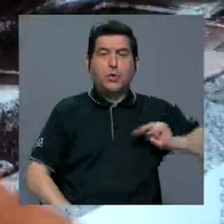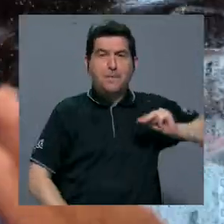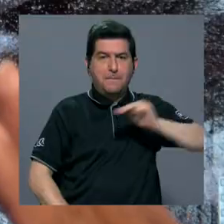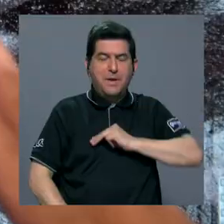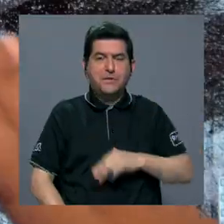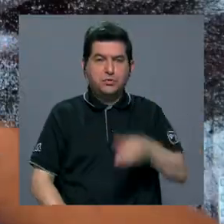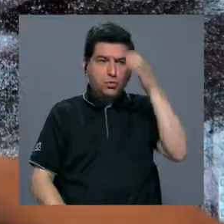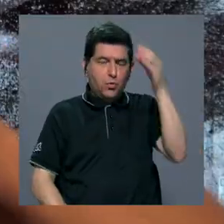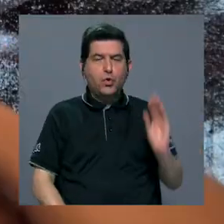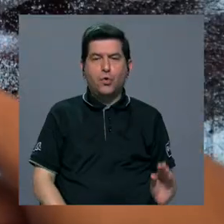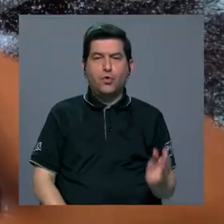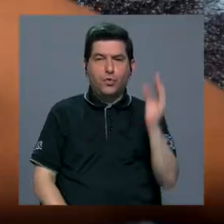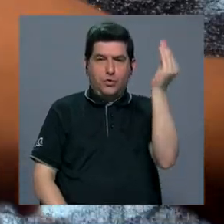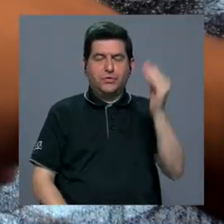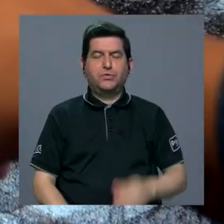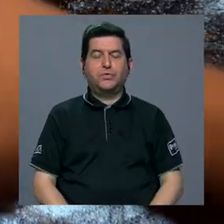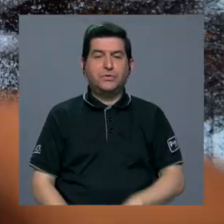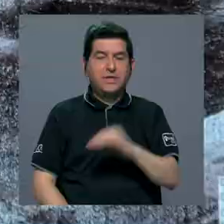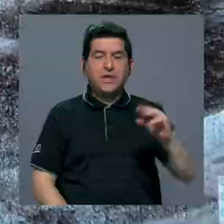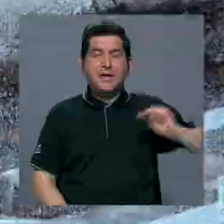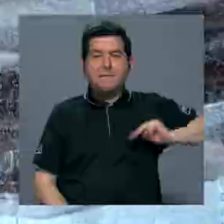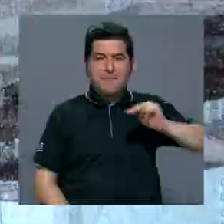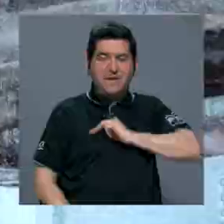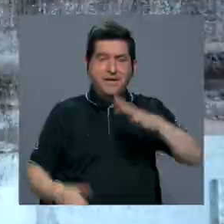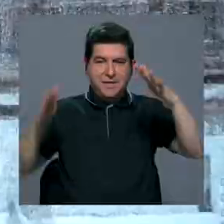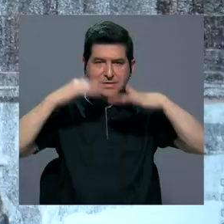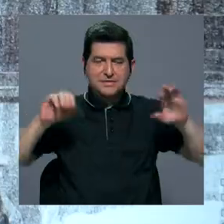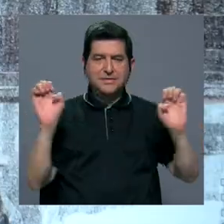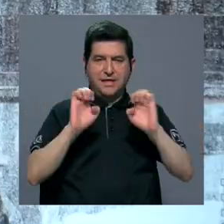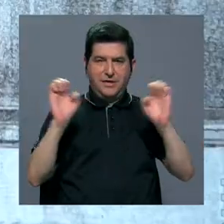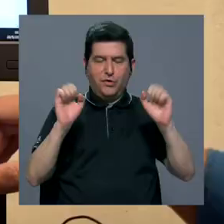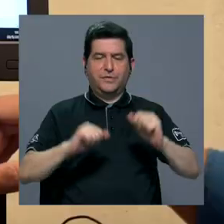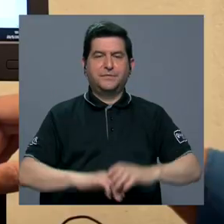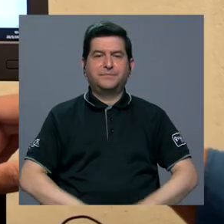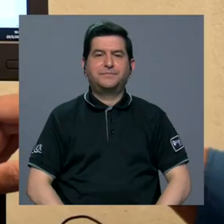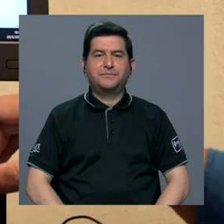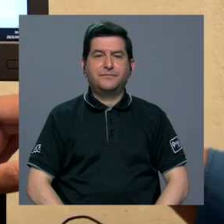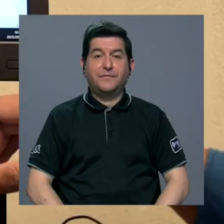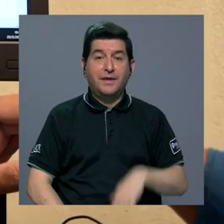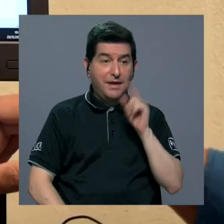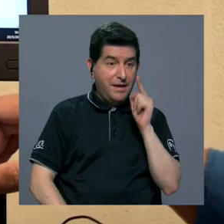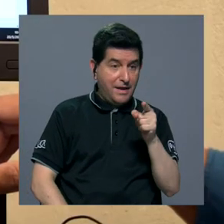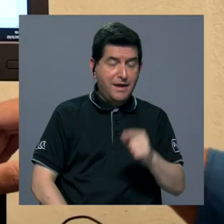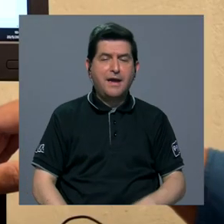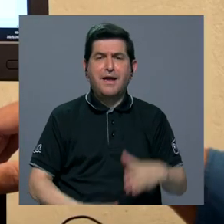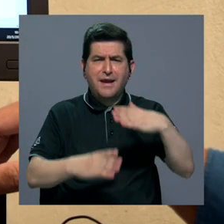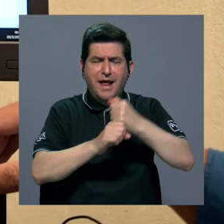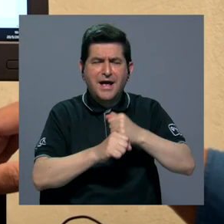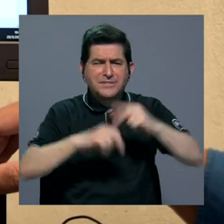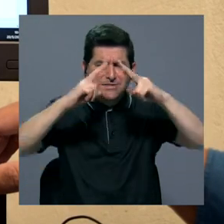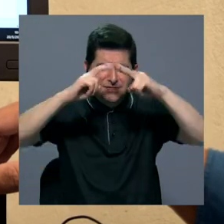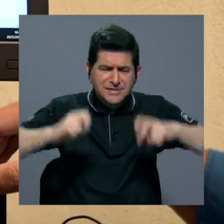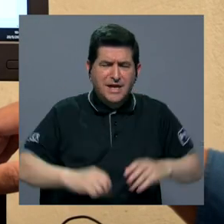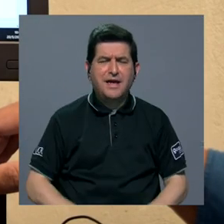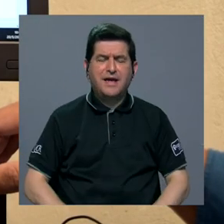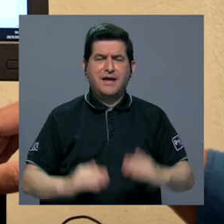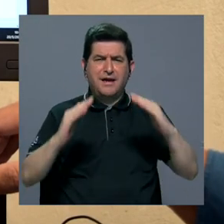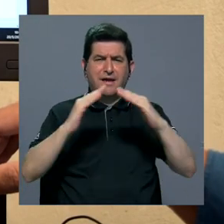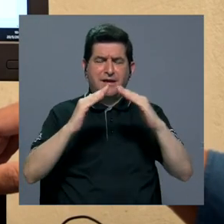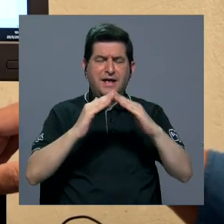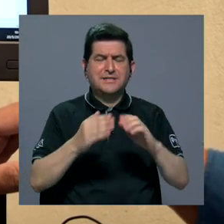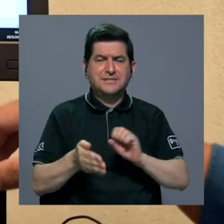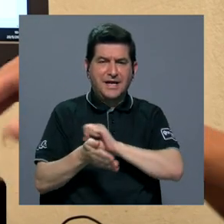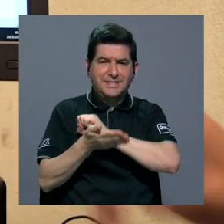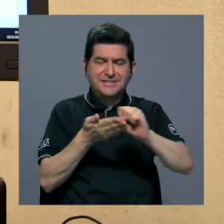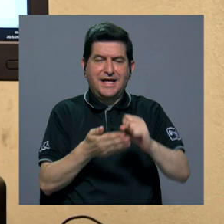Ministerio de Cultura y Juventud, junto con el Ministerio de Ambiente y Energía, bajo el cual realizaron un escaneo de la Casona de